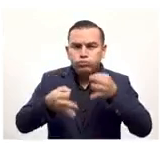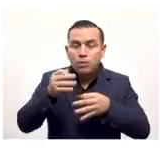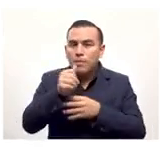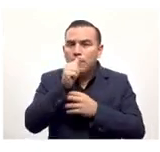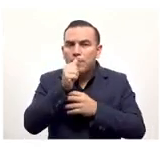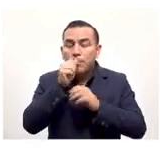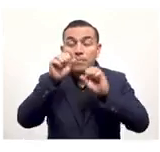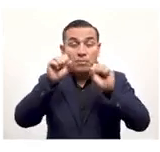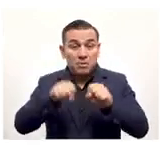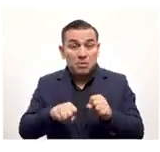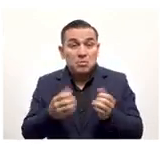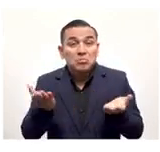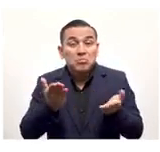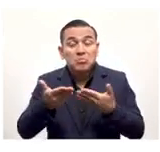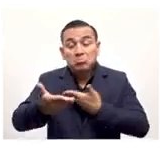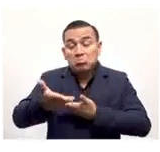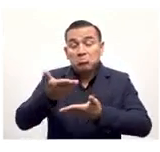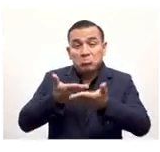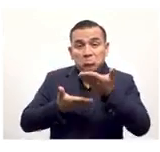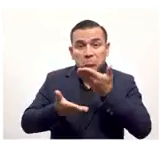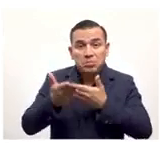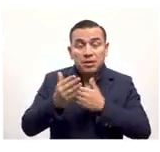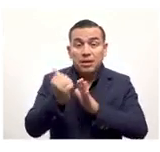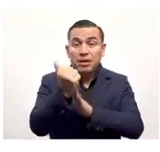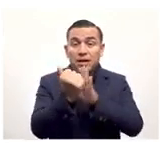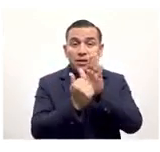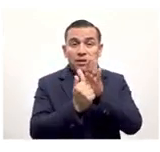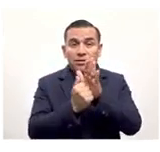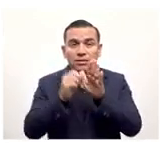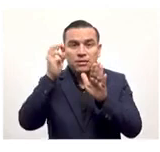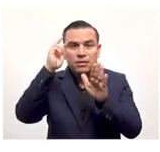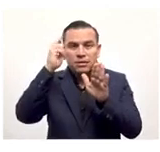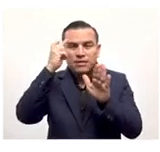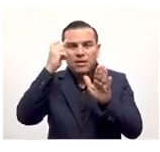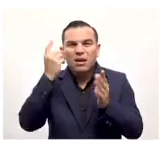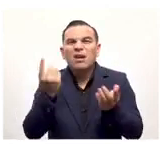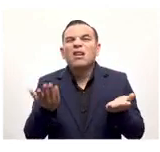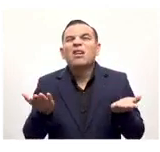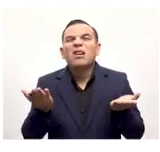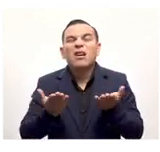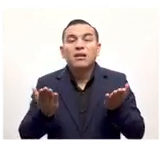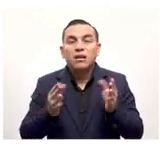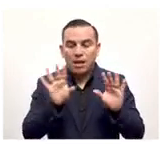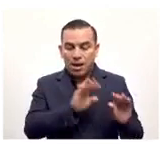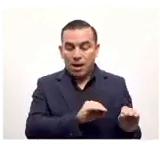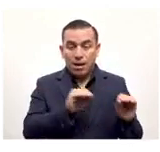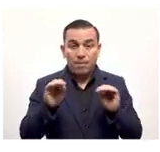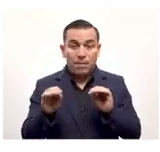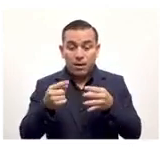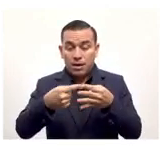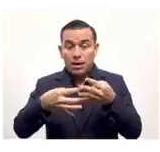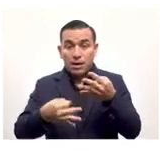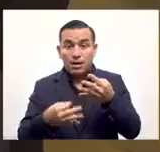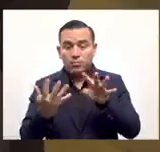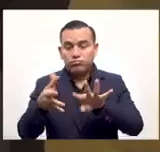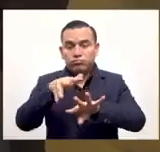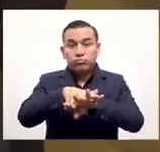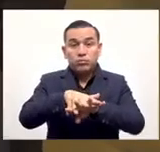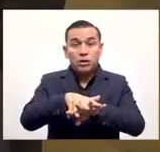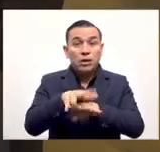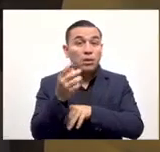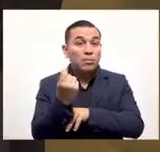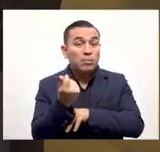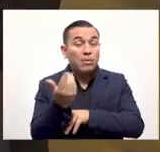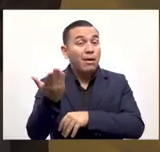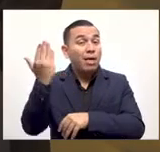públicas o privadas requieran realizar. Lo mencionado en el inciso anterior es sin perjuicio de la aplicación de la ley de integración monetaria. Como